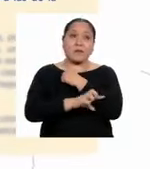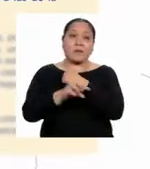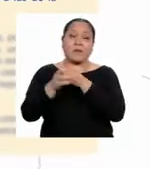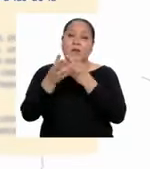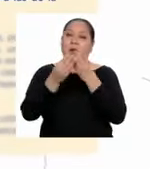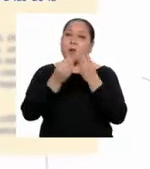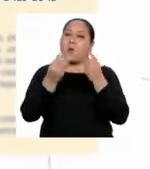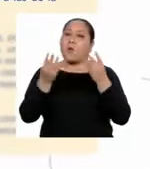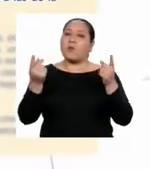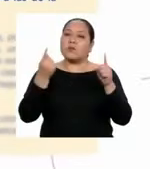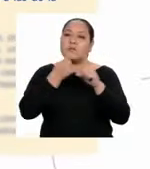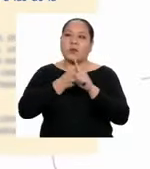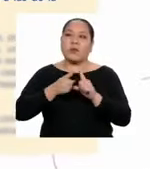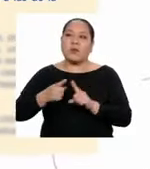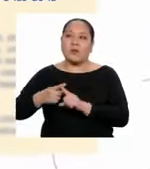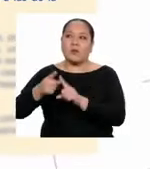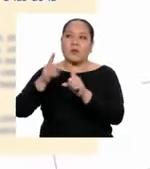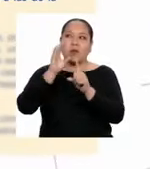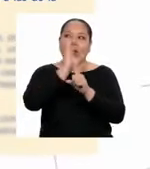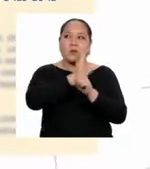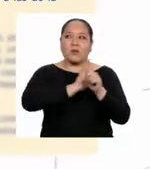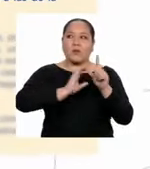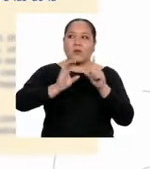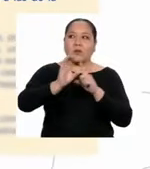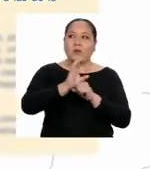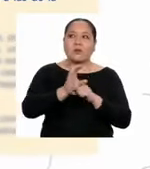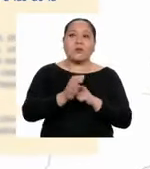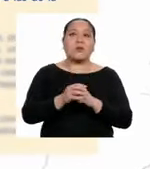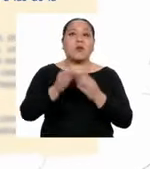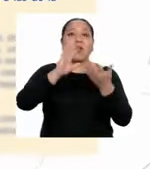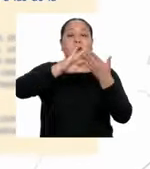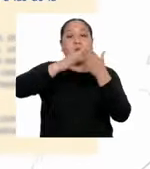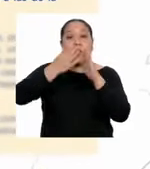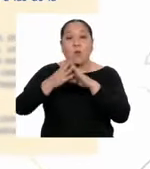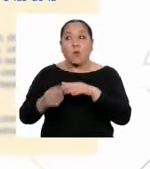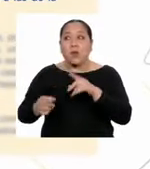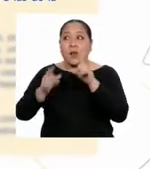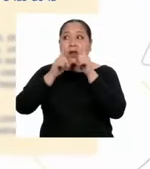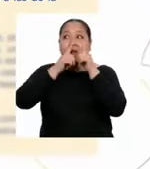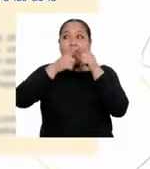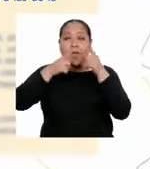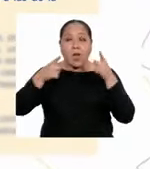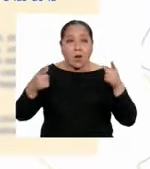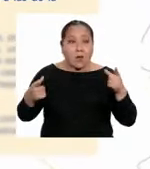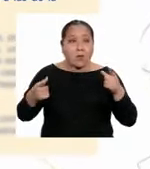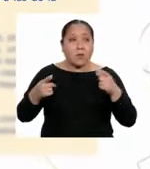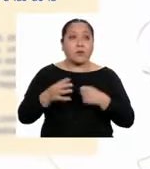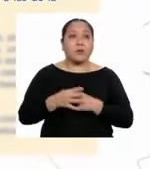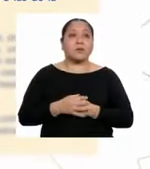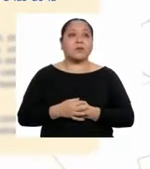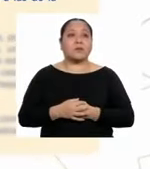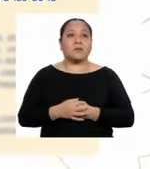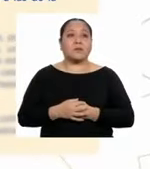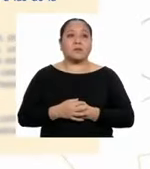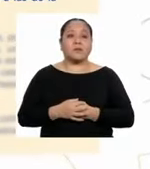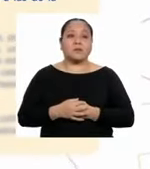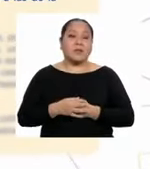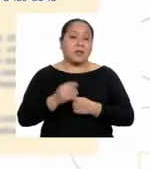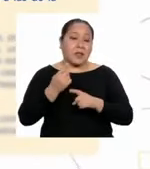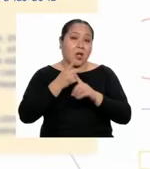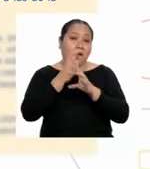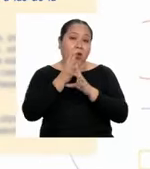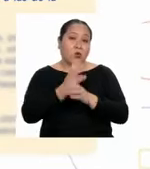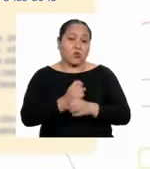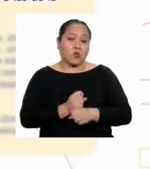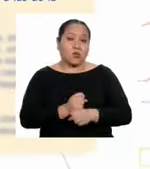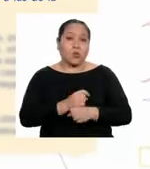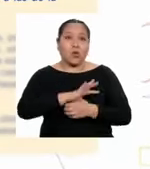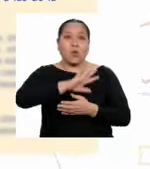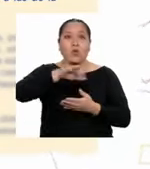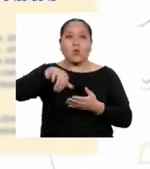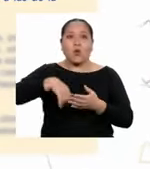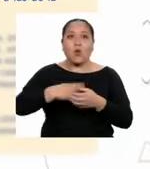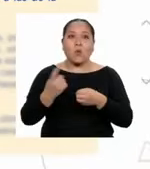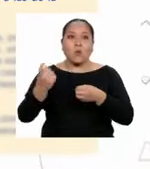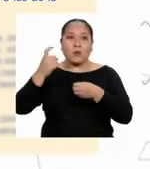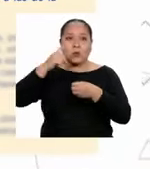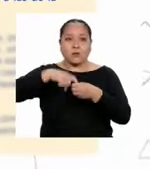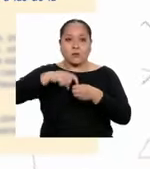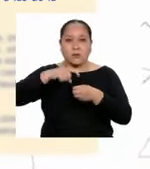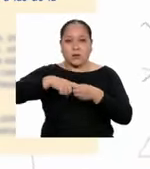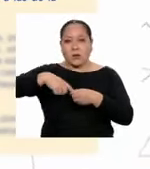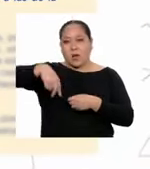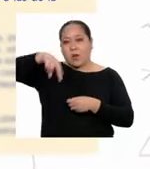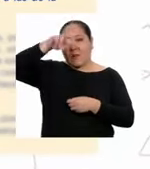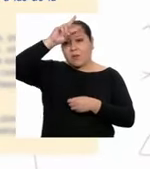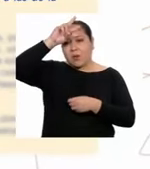una diversidad de culturas, comunidades, lenguas y tradiciones. Y que todas y todos conformamos el Perú de